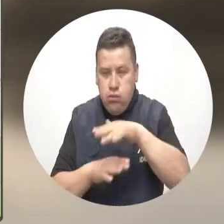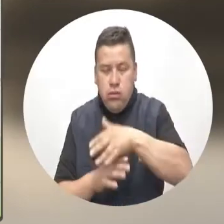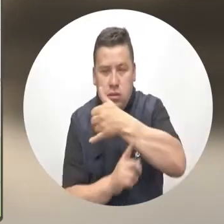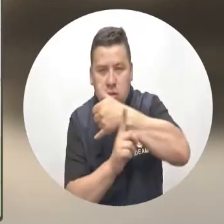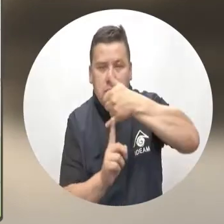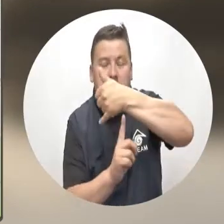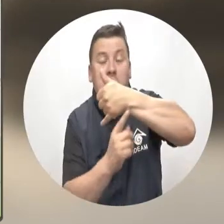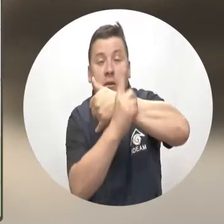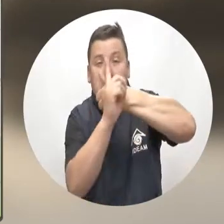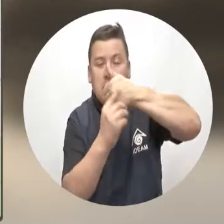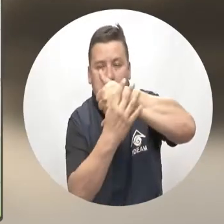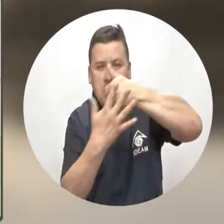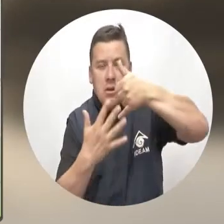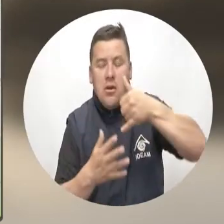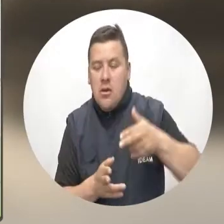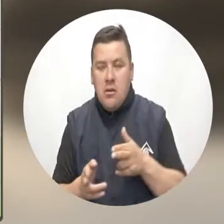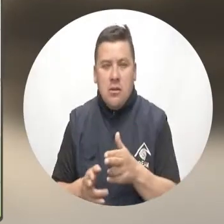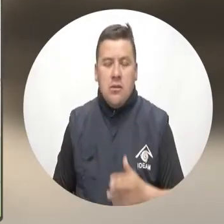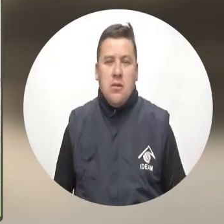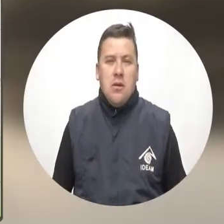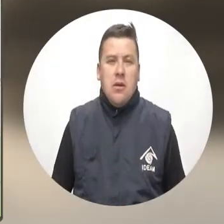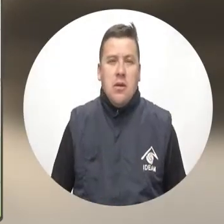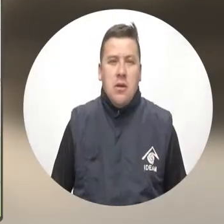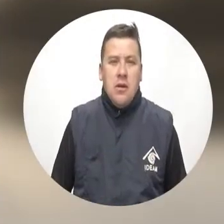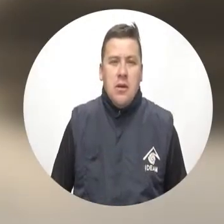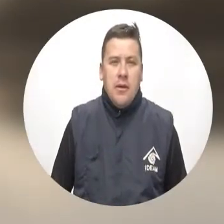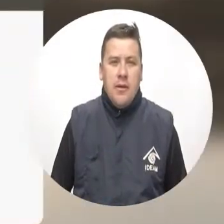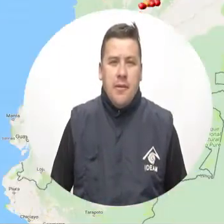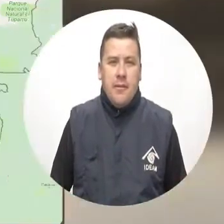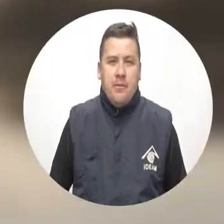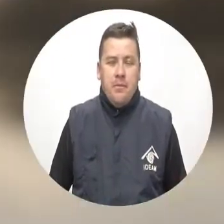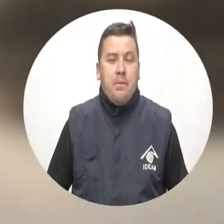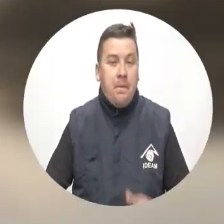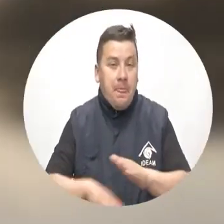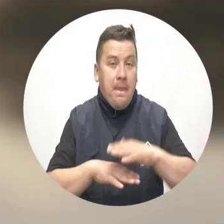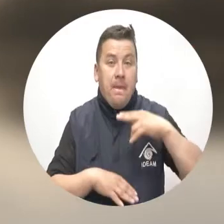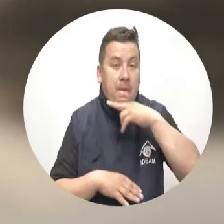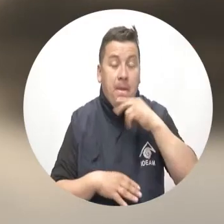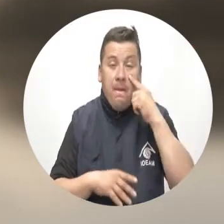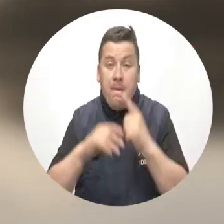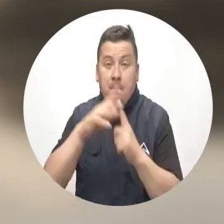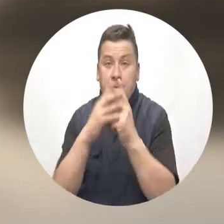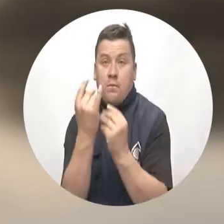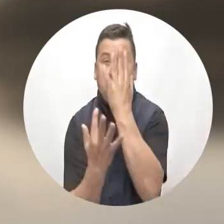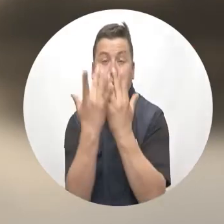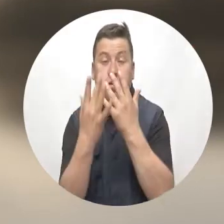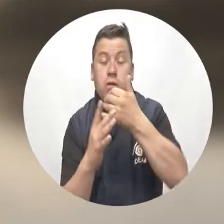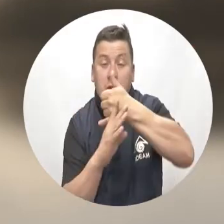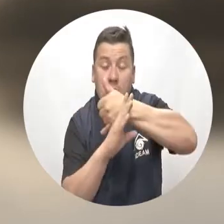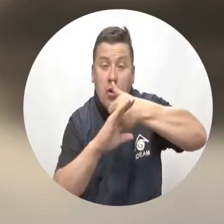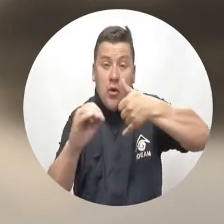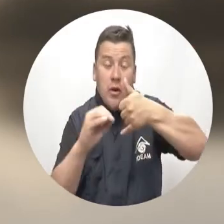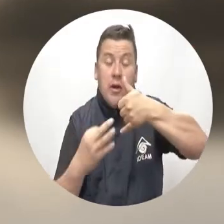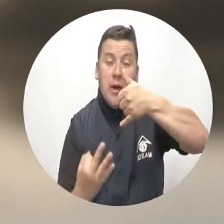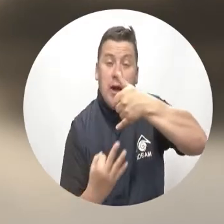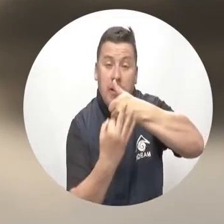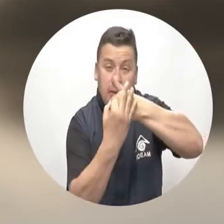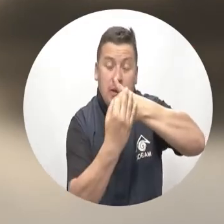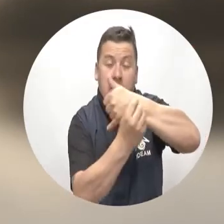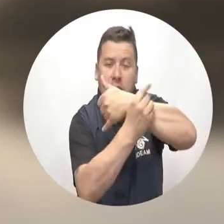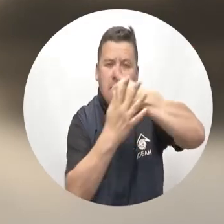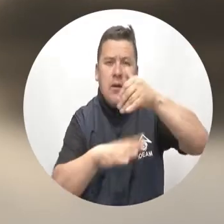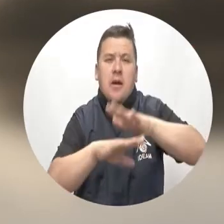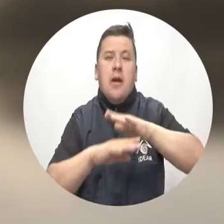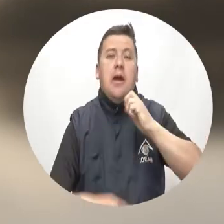en la Orinoquía, la zona andina, el